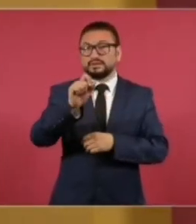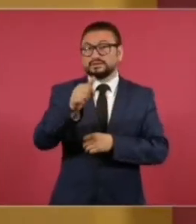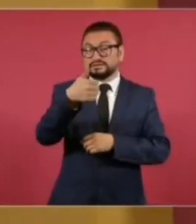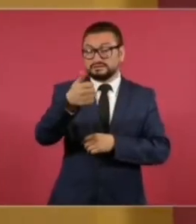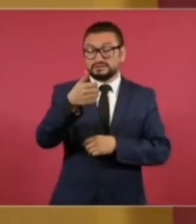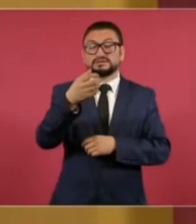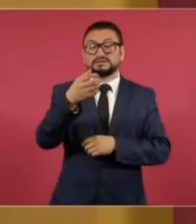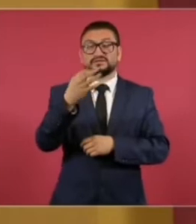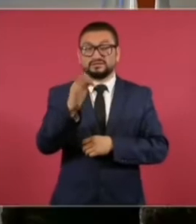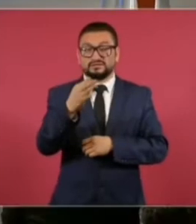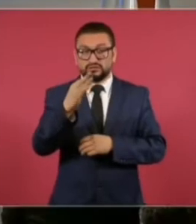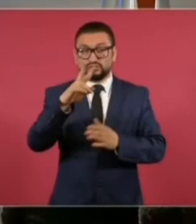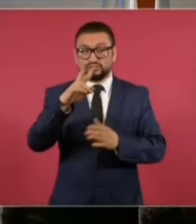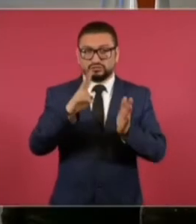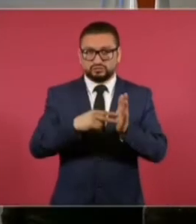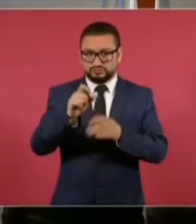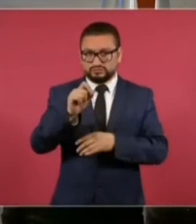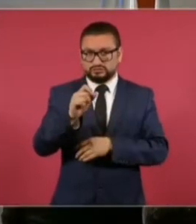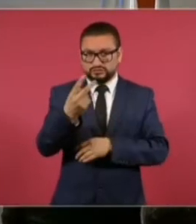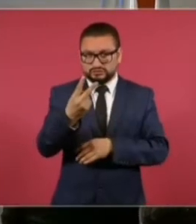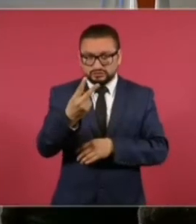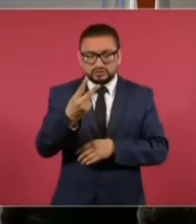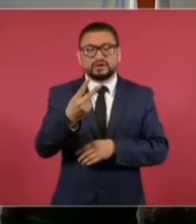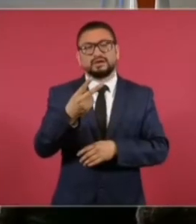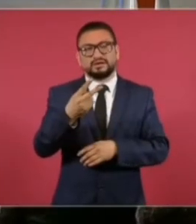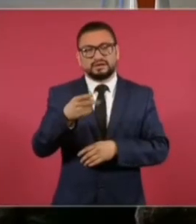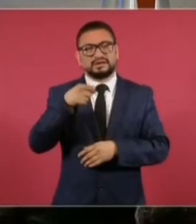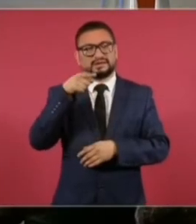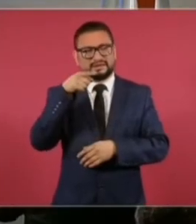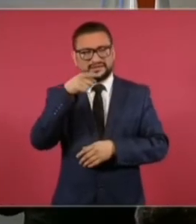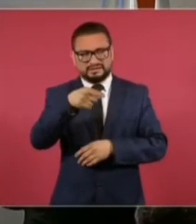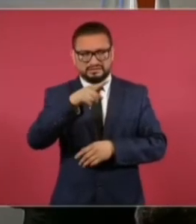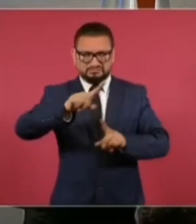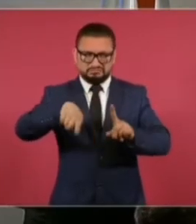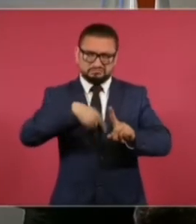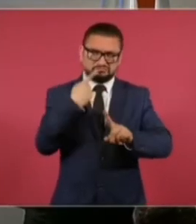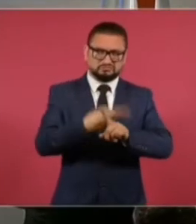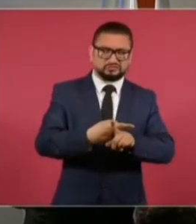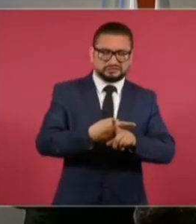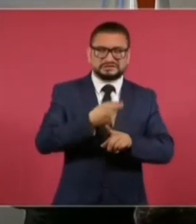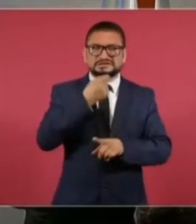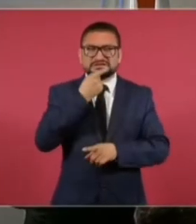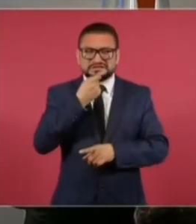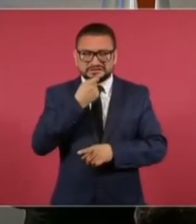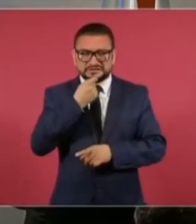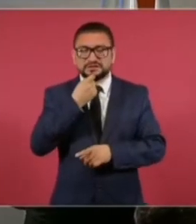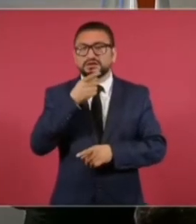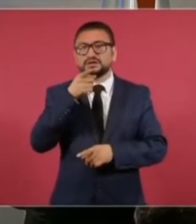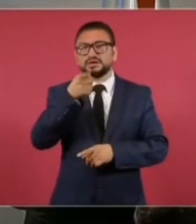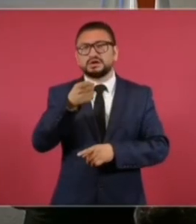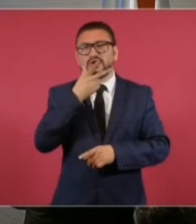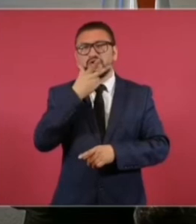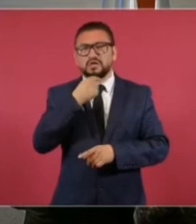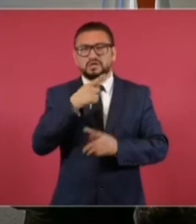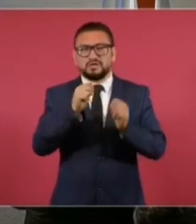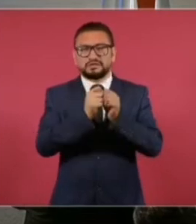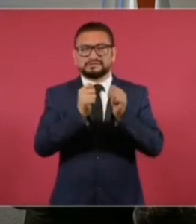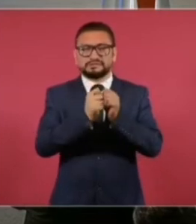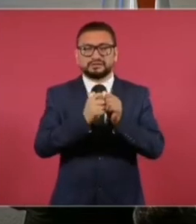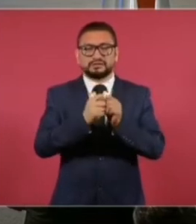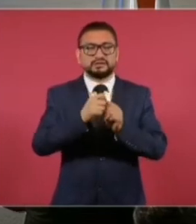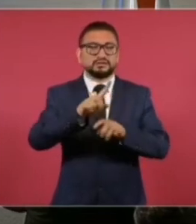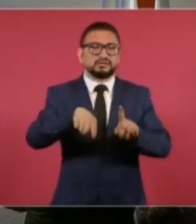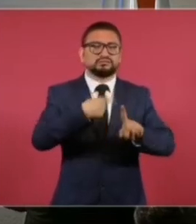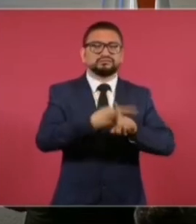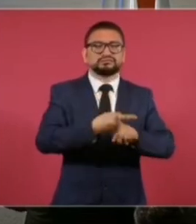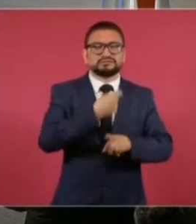febrero del 2022. Este abuso sexual cometido en agravio de una